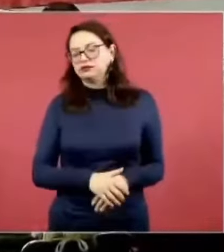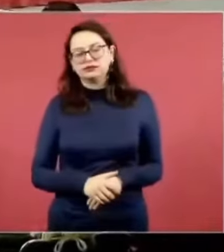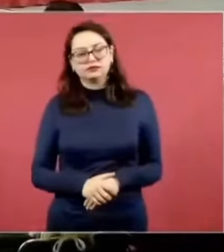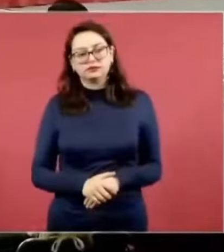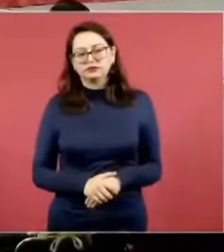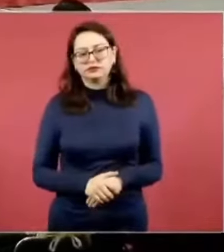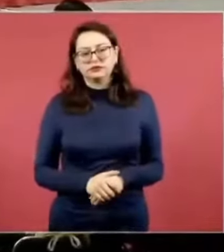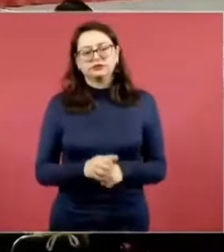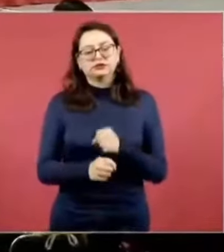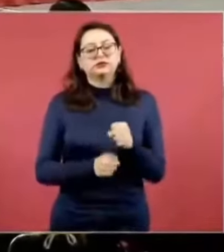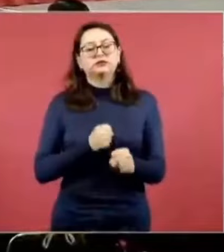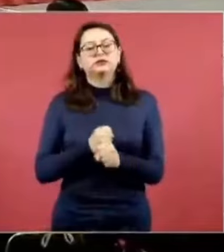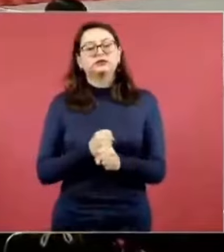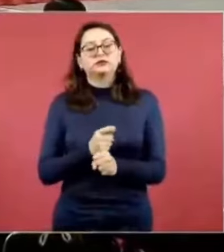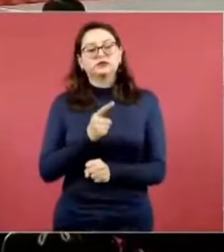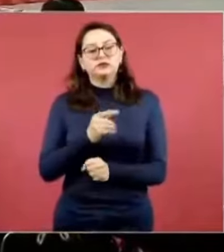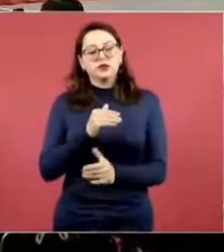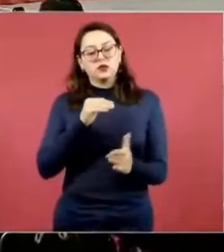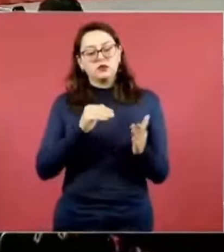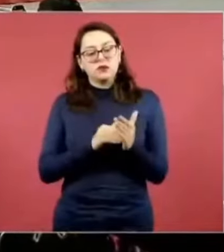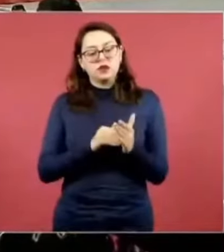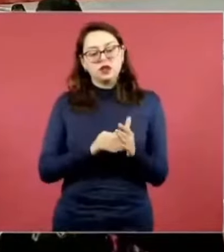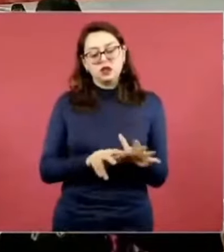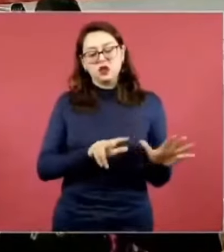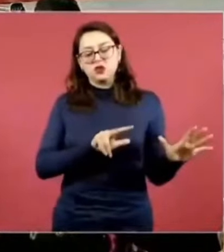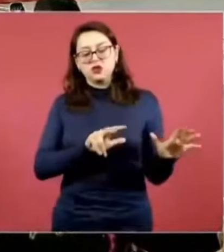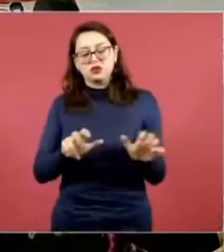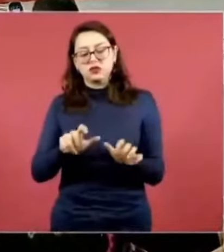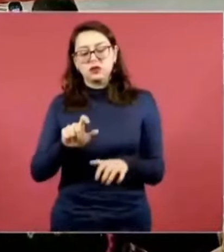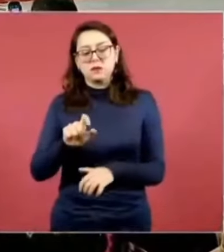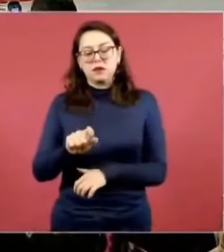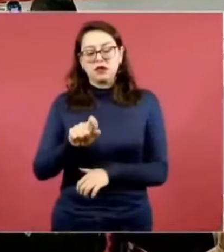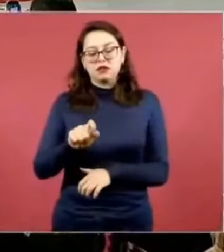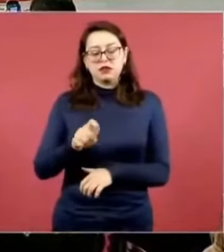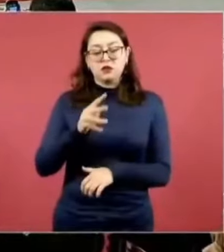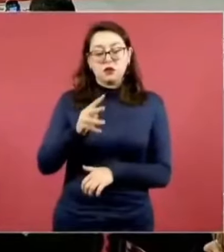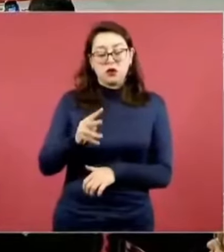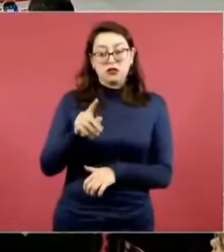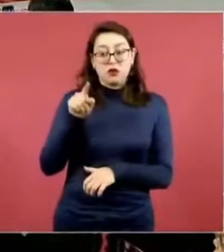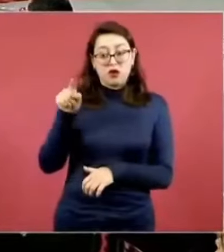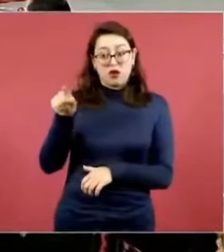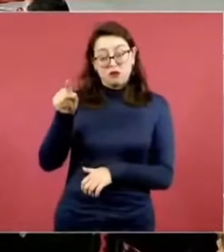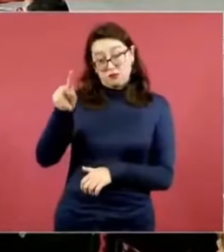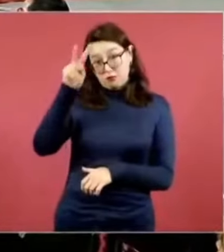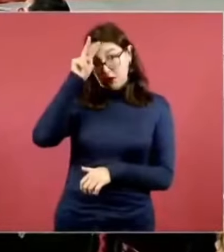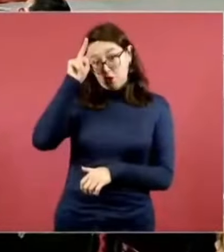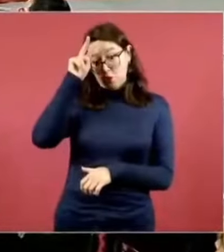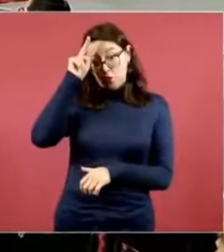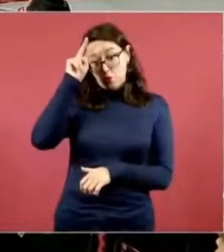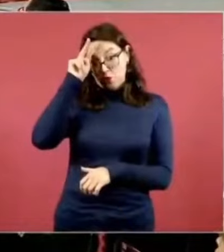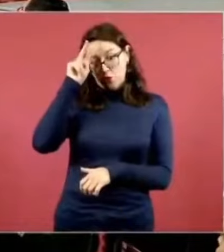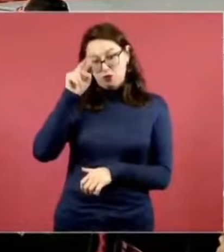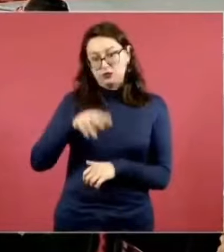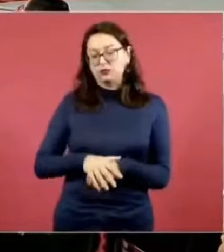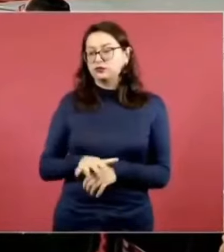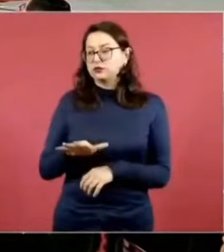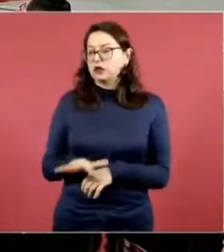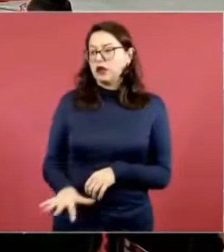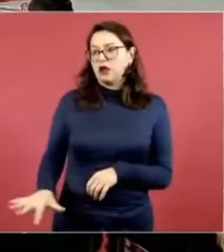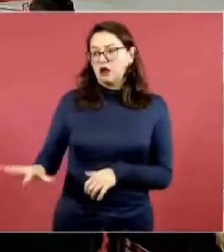ochocientos veinticuatro en el Perú ahí estaba tierra de oro